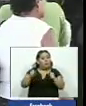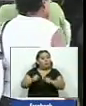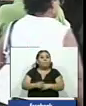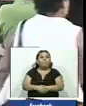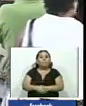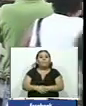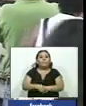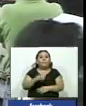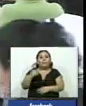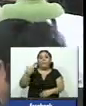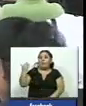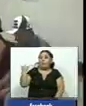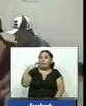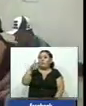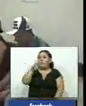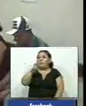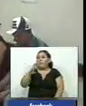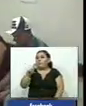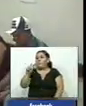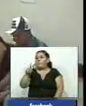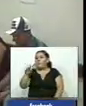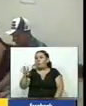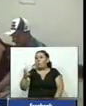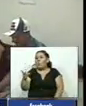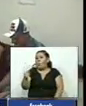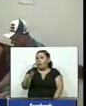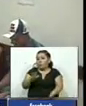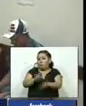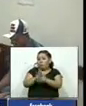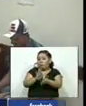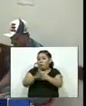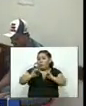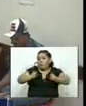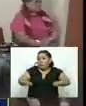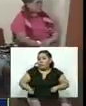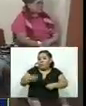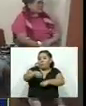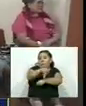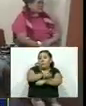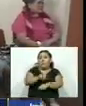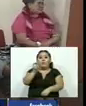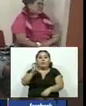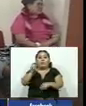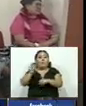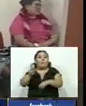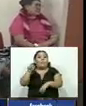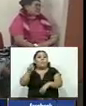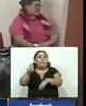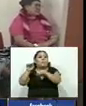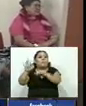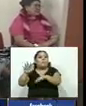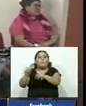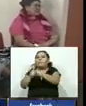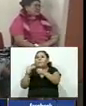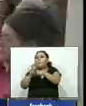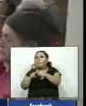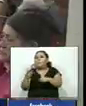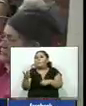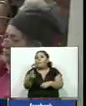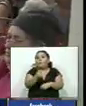en 2014 el estado gastó 19.5 millones de dólares en la atención a 20 mil